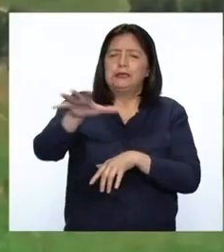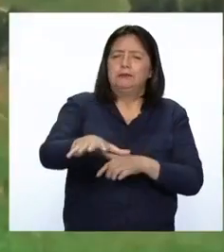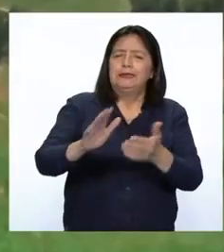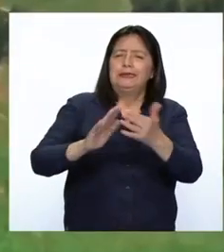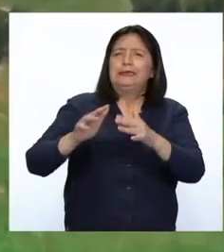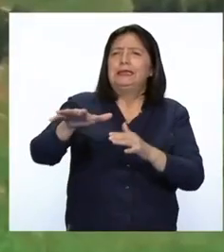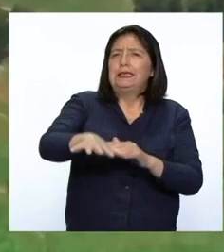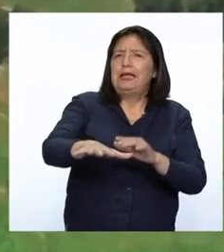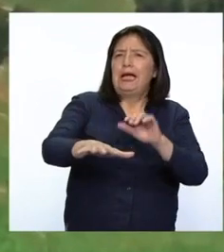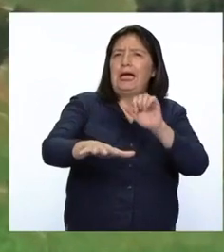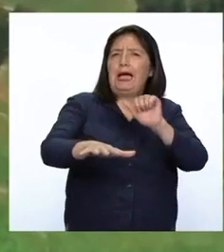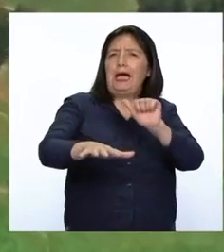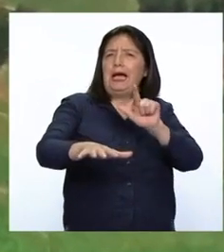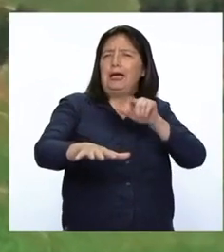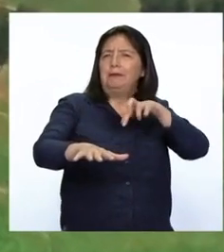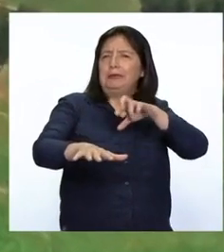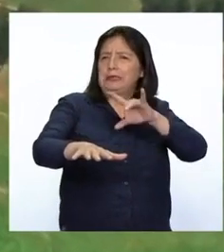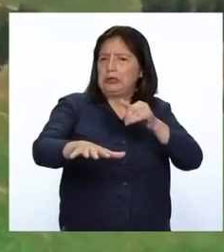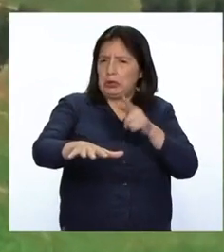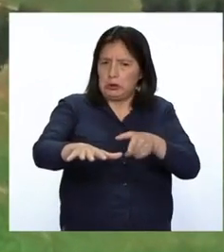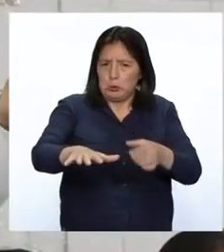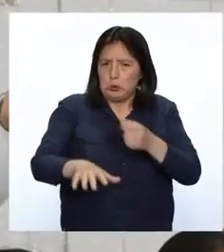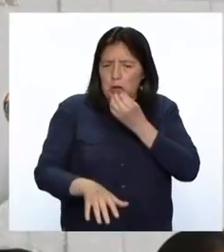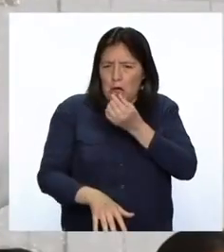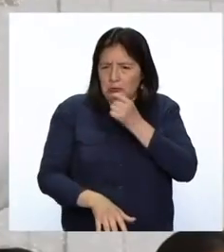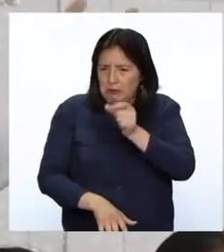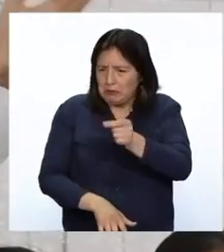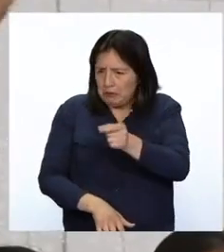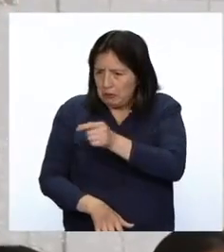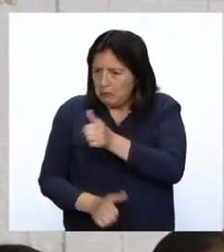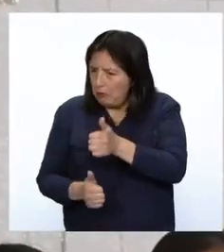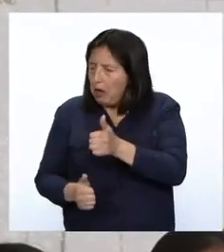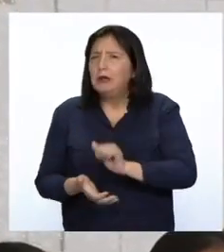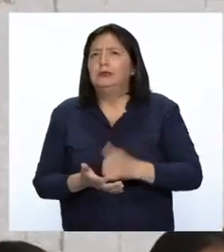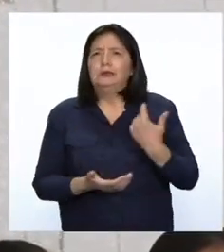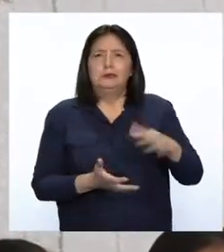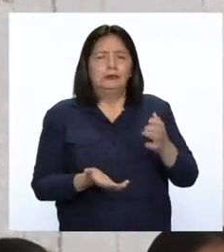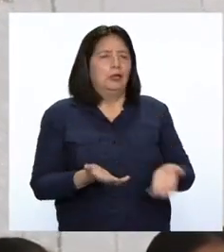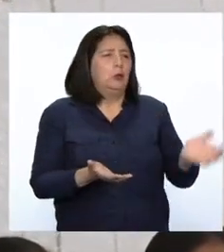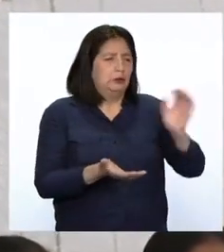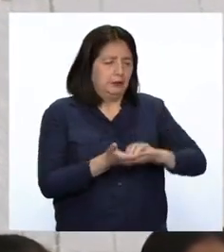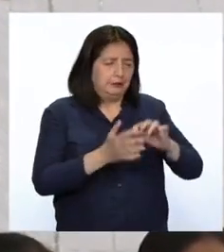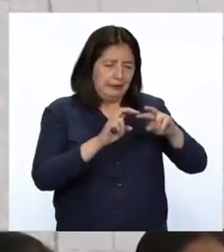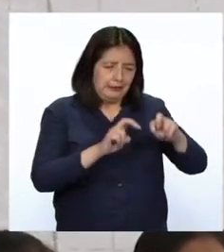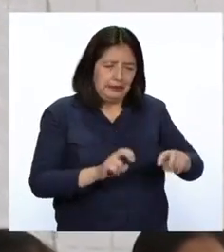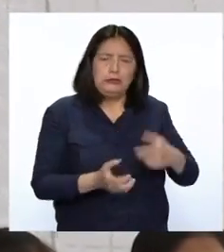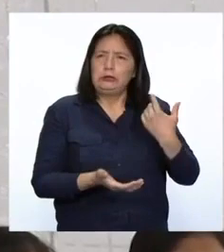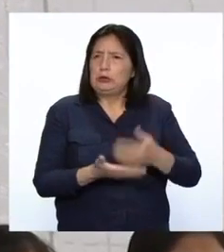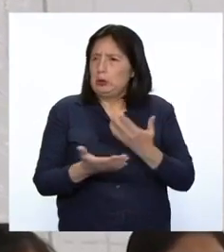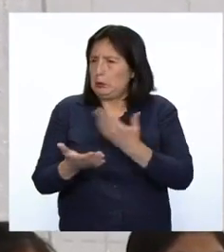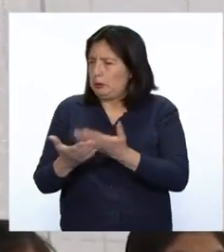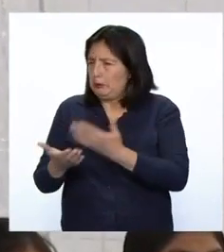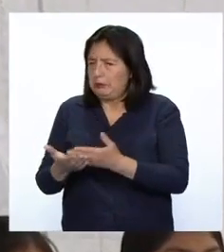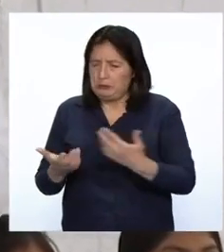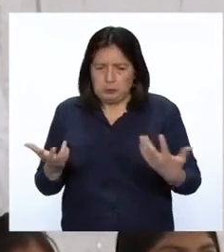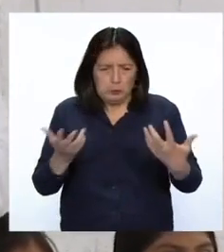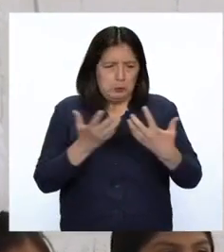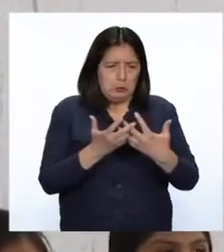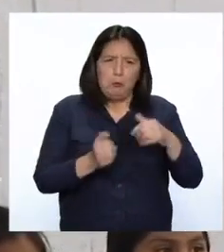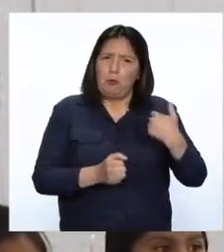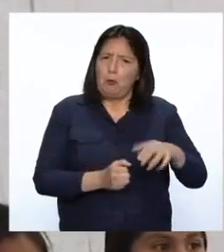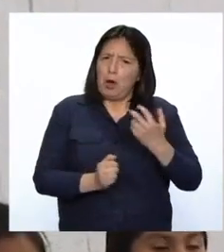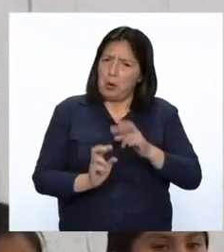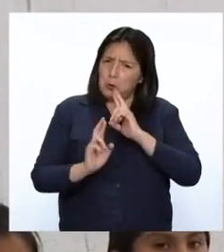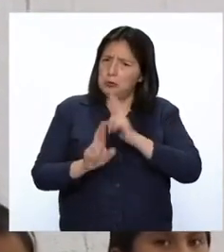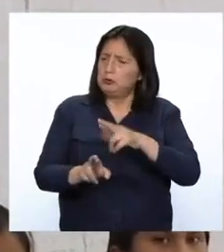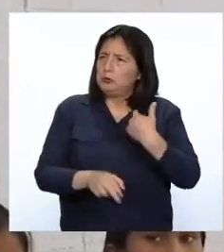poblado de Alpachaca, teniendo buenos resultados. Reiteramos los exámenes y los corroboramos, vemos resultados